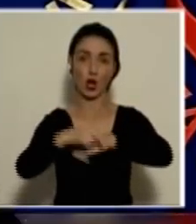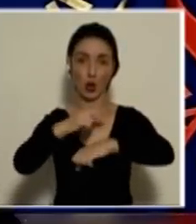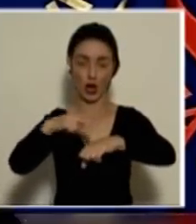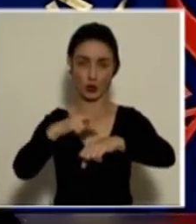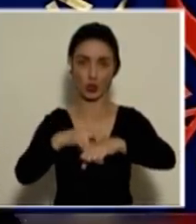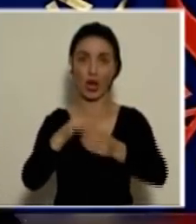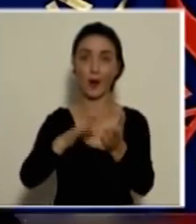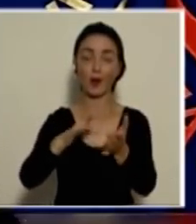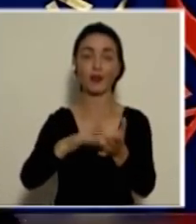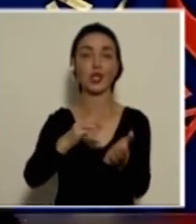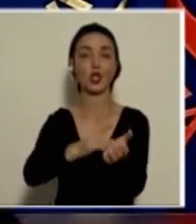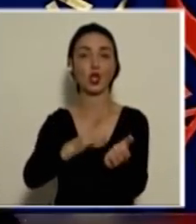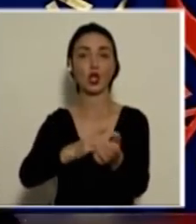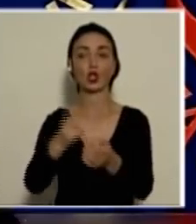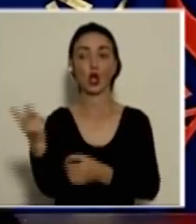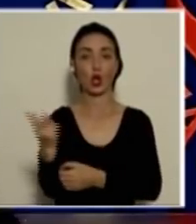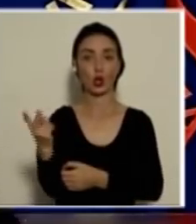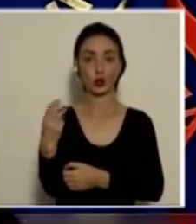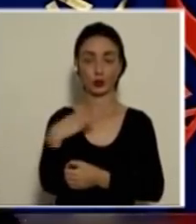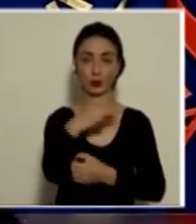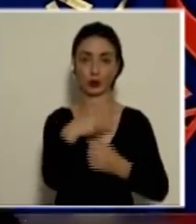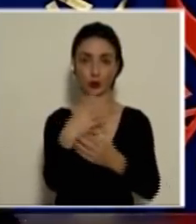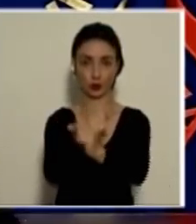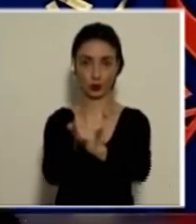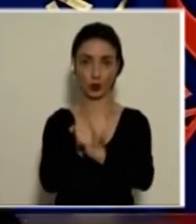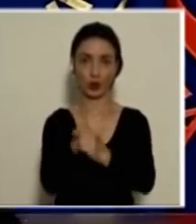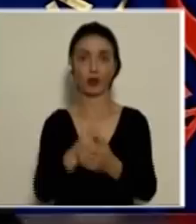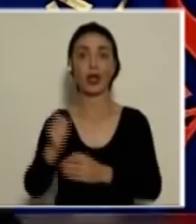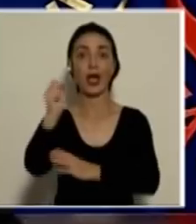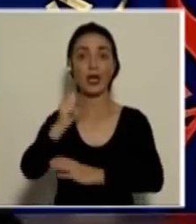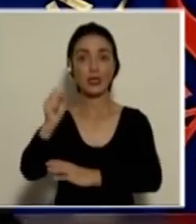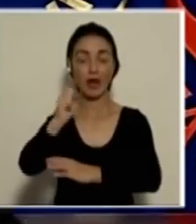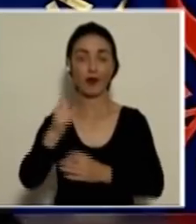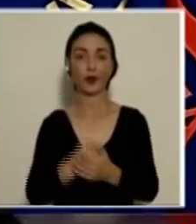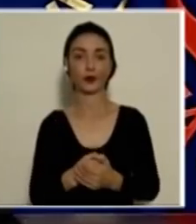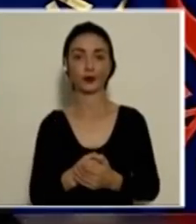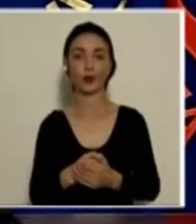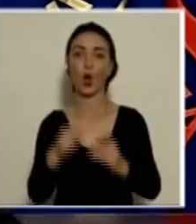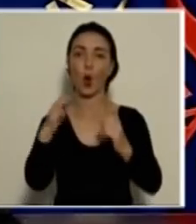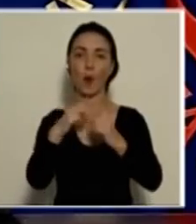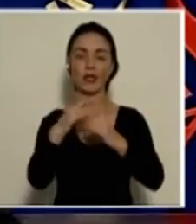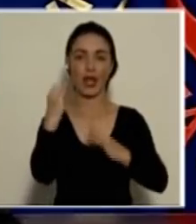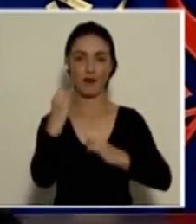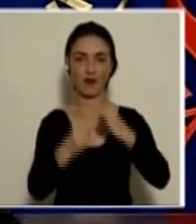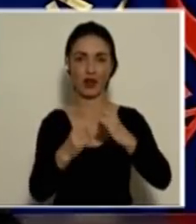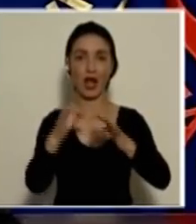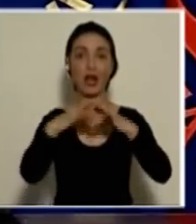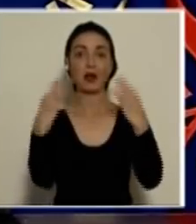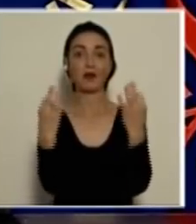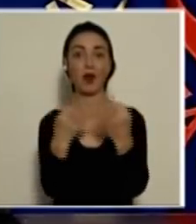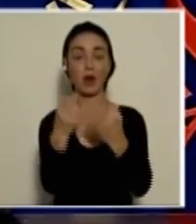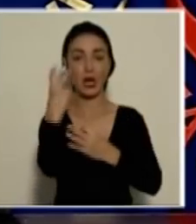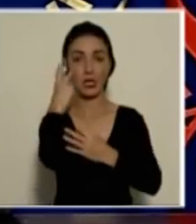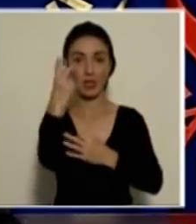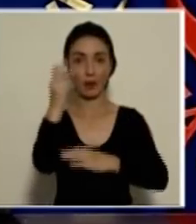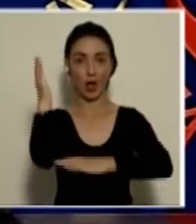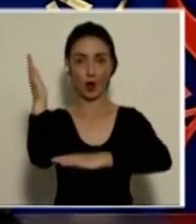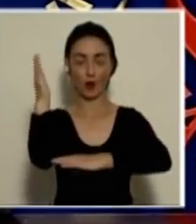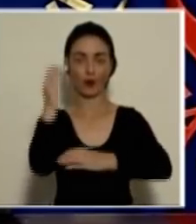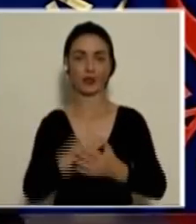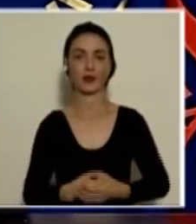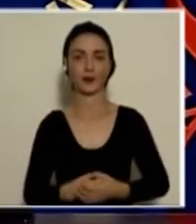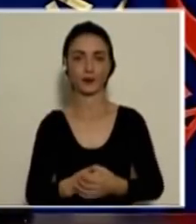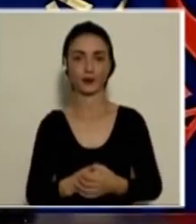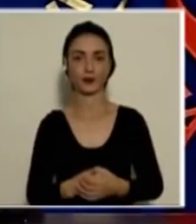Aprovechando, doctor Marín y señor ministro de Seguridad, que es sábado un mensaje final para las familias que están viendo esta conferencia de